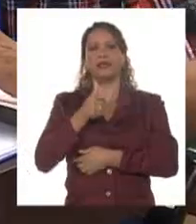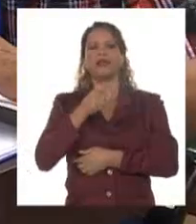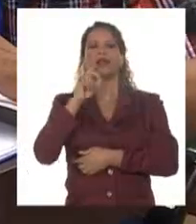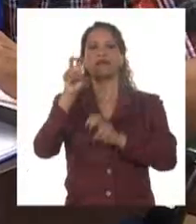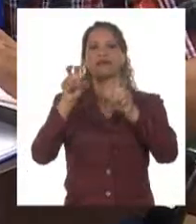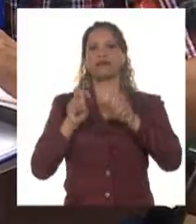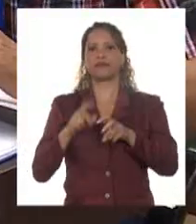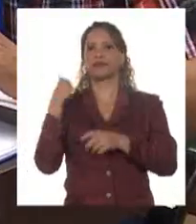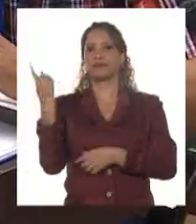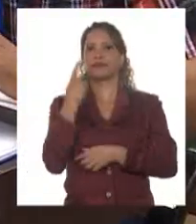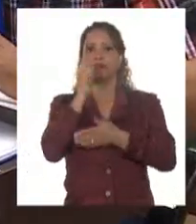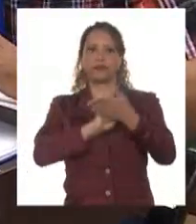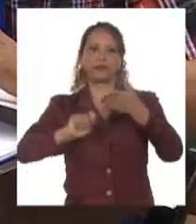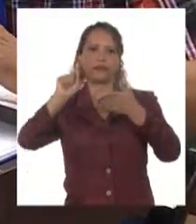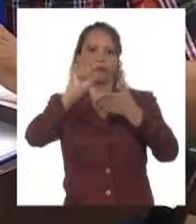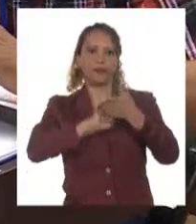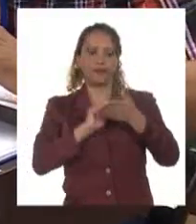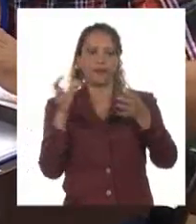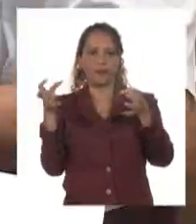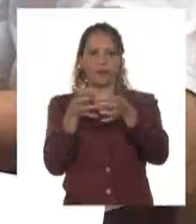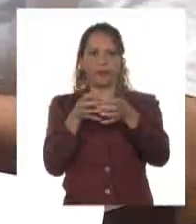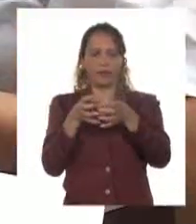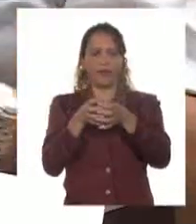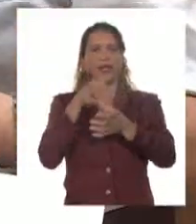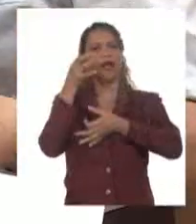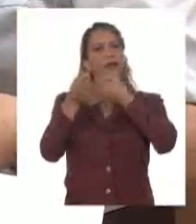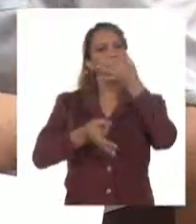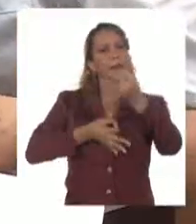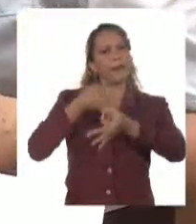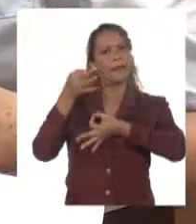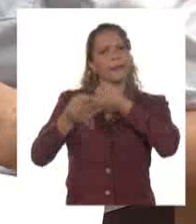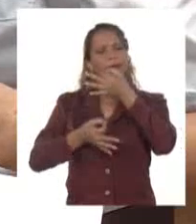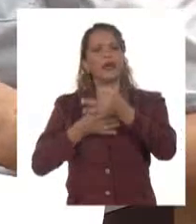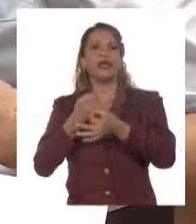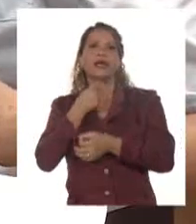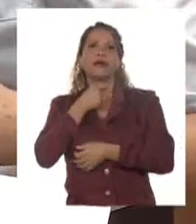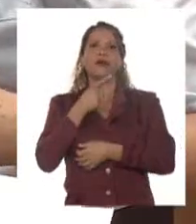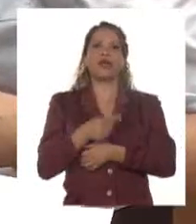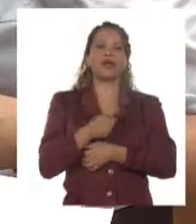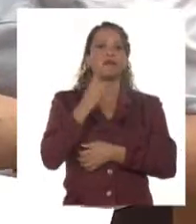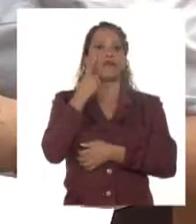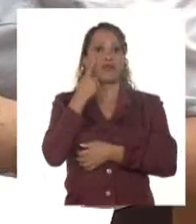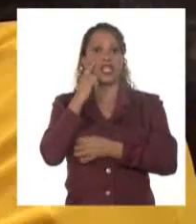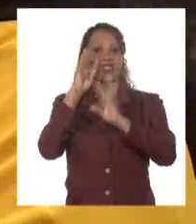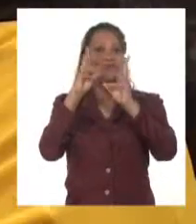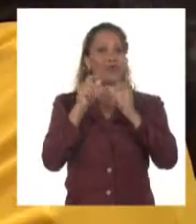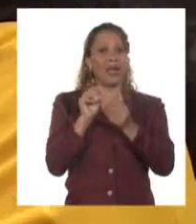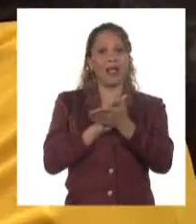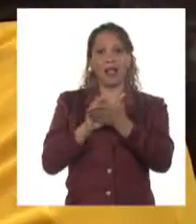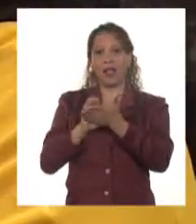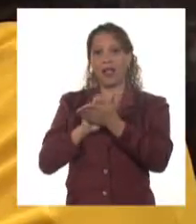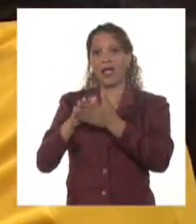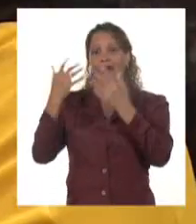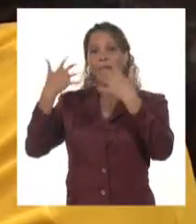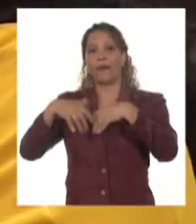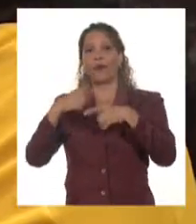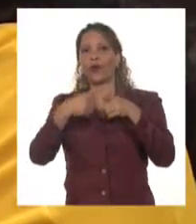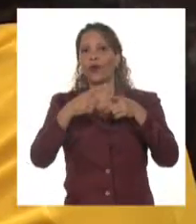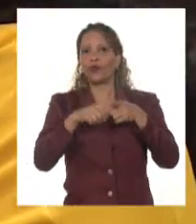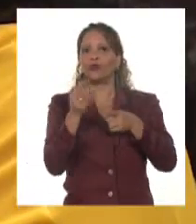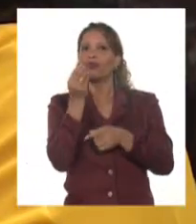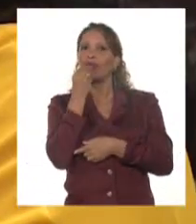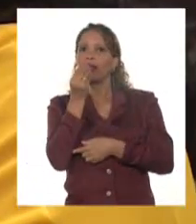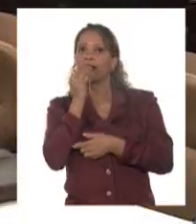del Poder Popular y del Consejo de Estado, explicó que mientras no se vean resultados en los productos de la canasta básica,